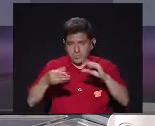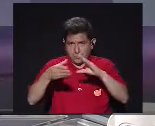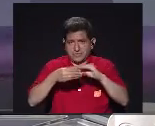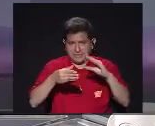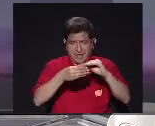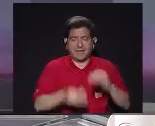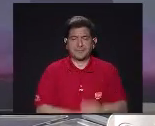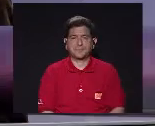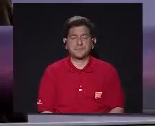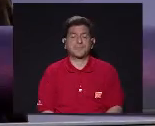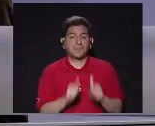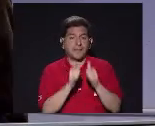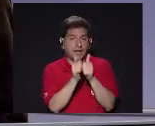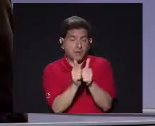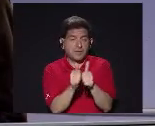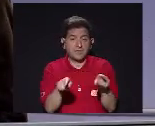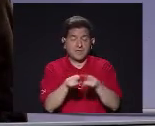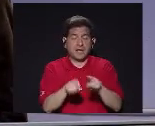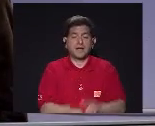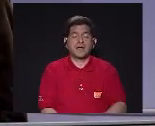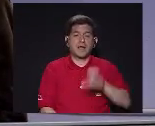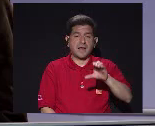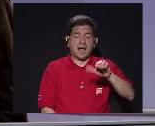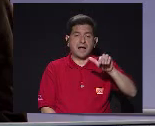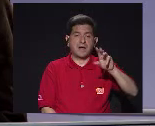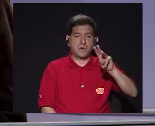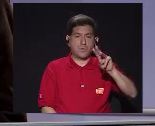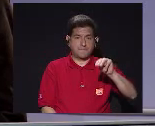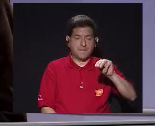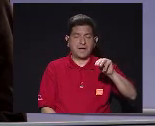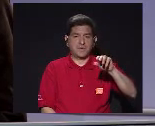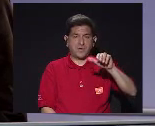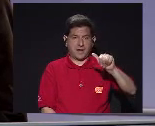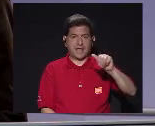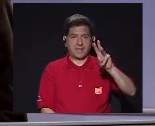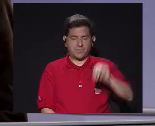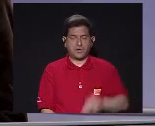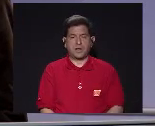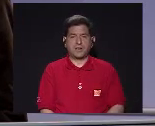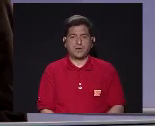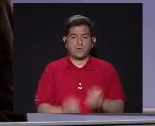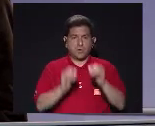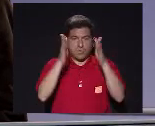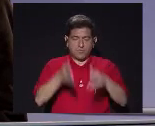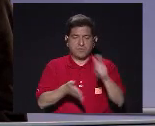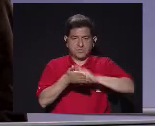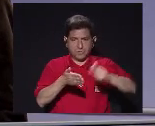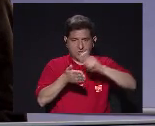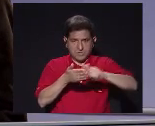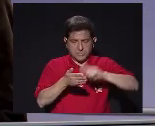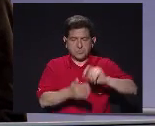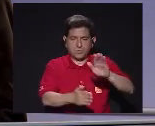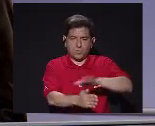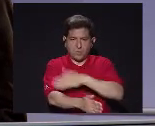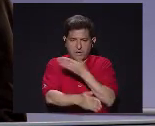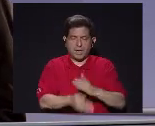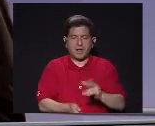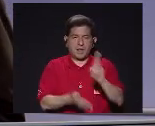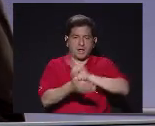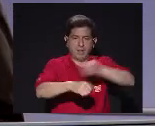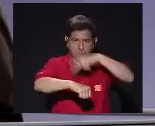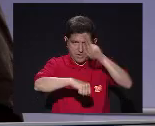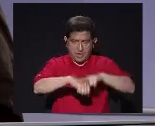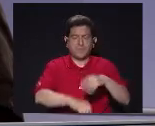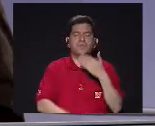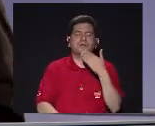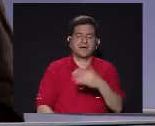respecto Nos acompaña además El señor Carlomagno Araya Morera Académico de la Escuela de Música De la Universidad Nacional Gracias por estar con nosotros Muchas